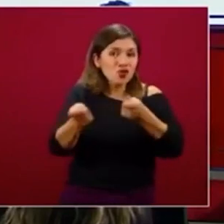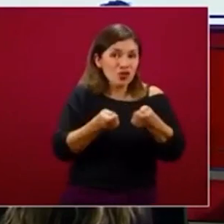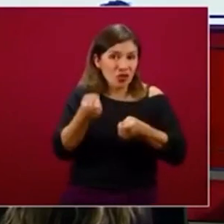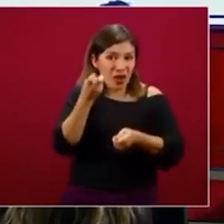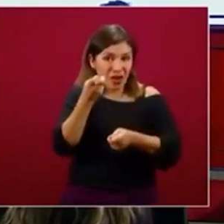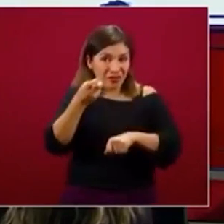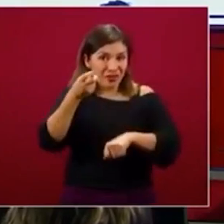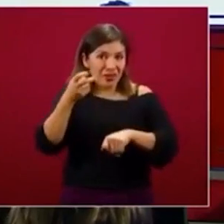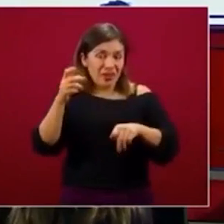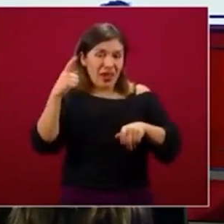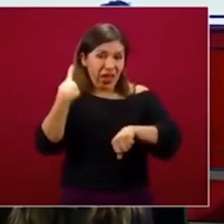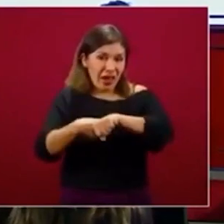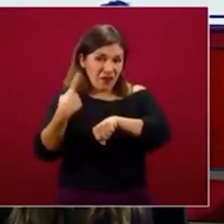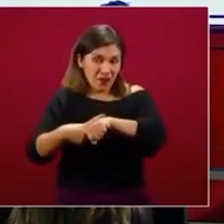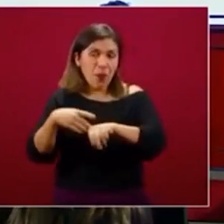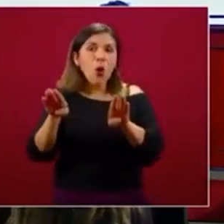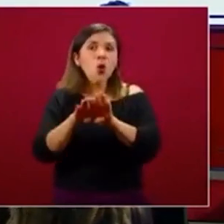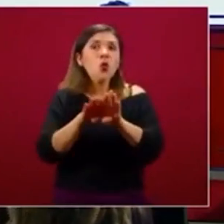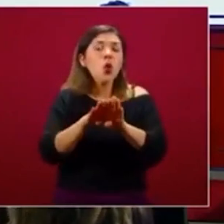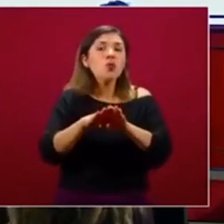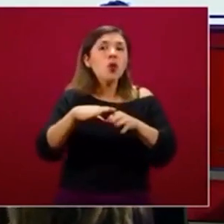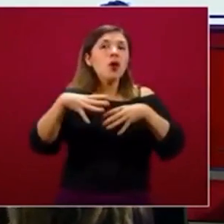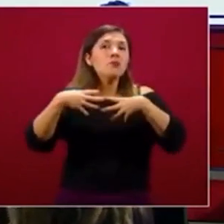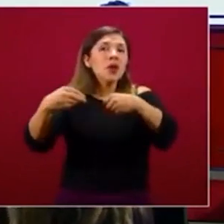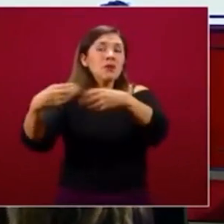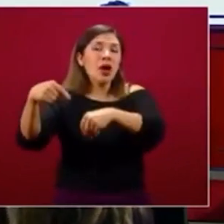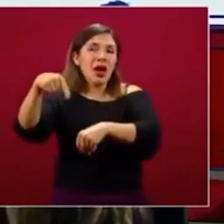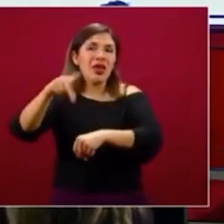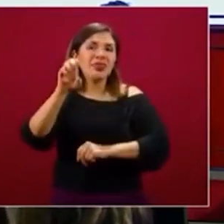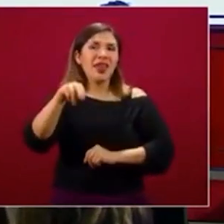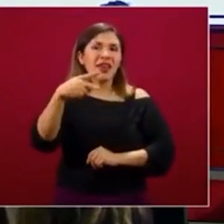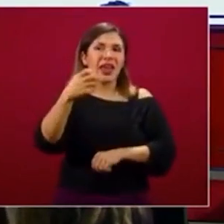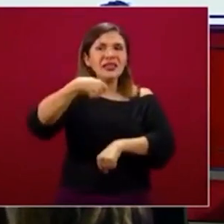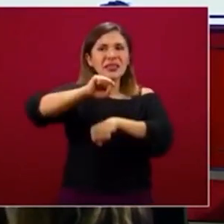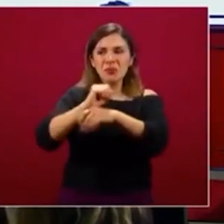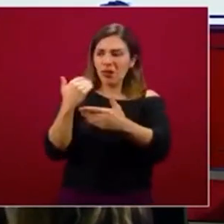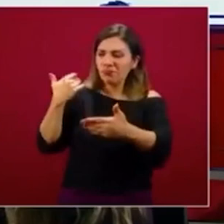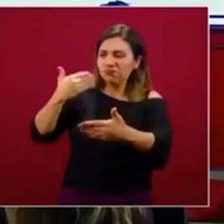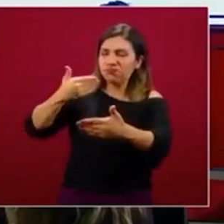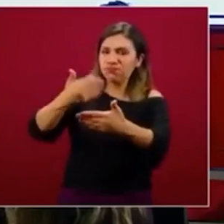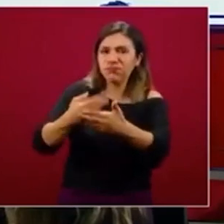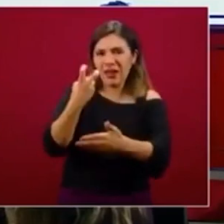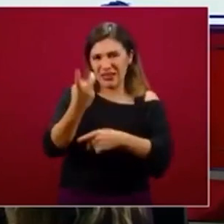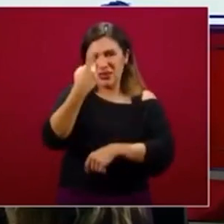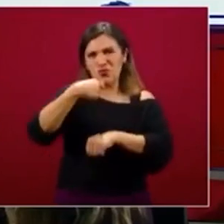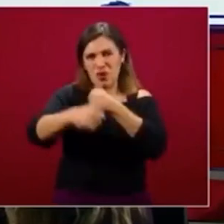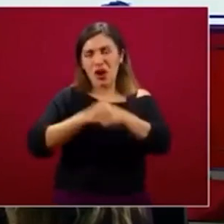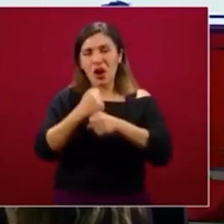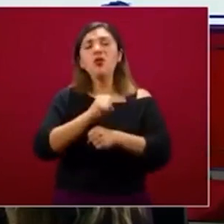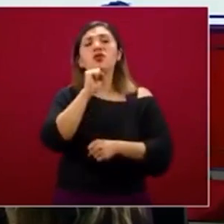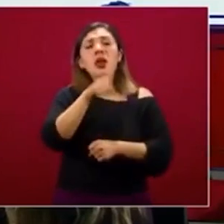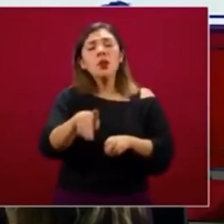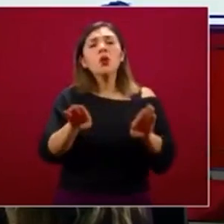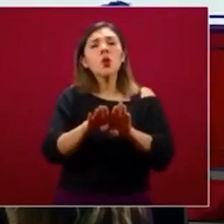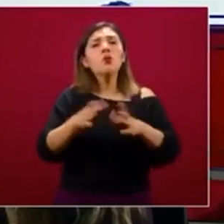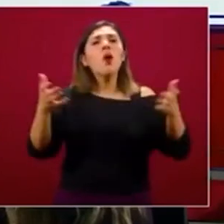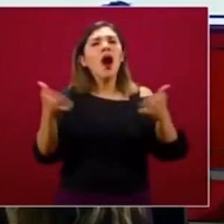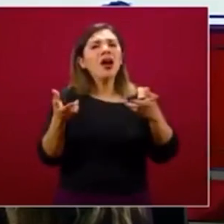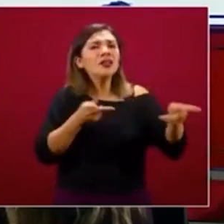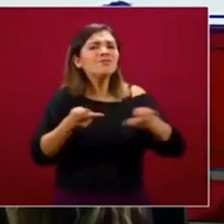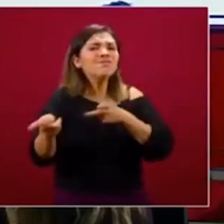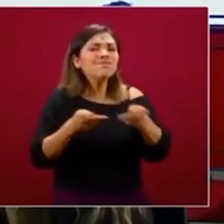de la situación epidemiológica de dengue en las últimas semanas o en lo que va del año, así como de las acciones